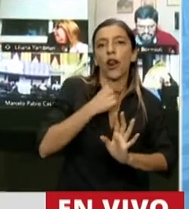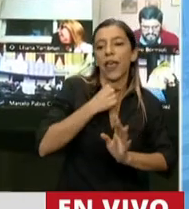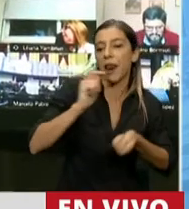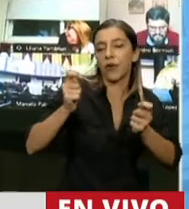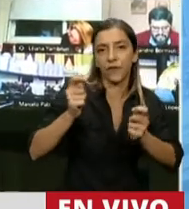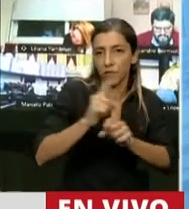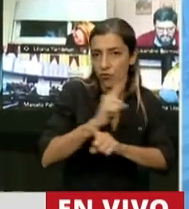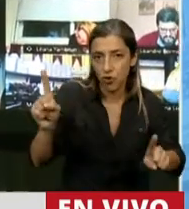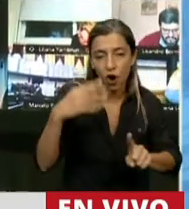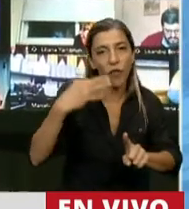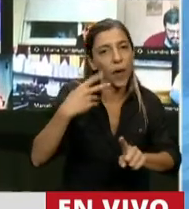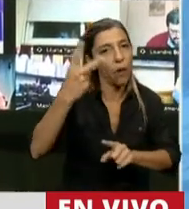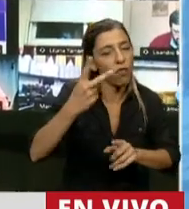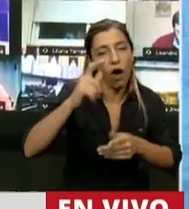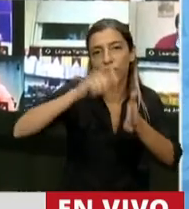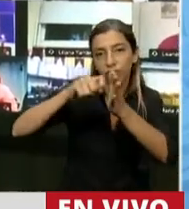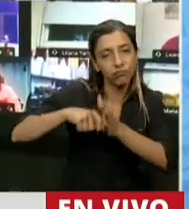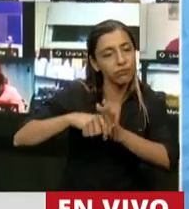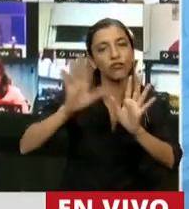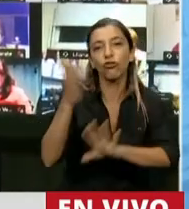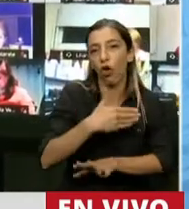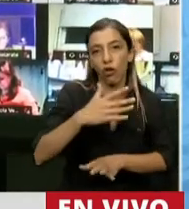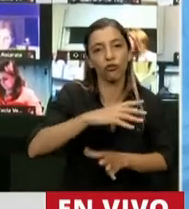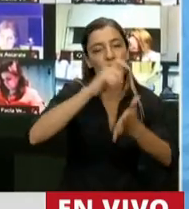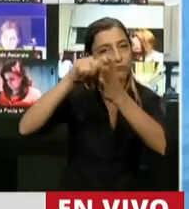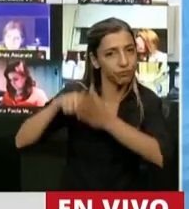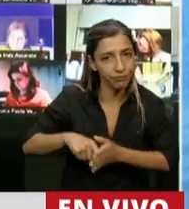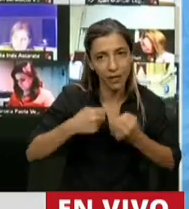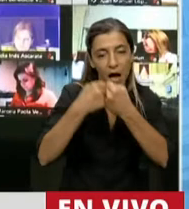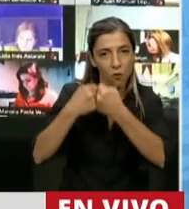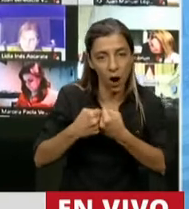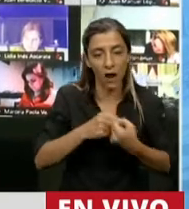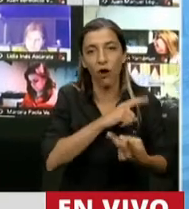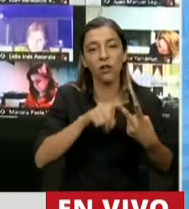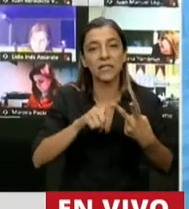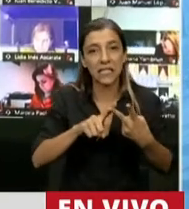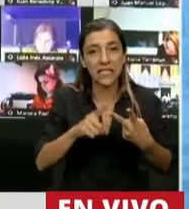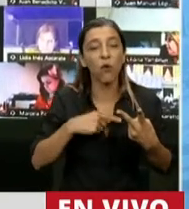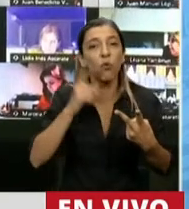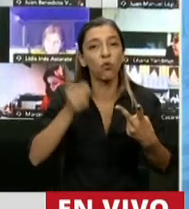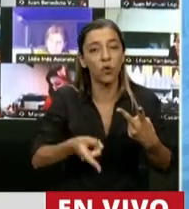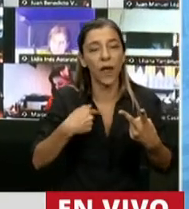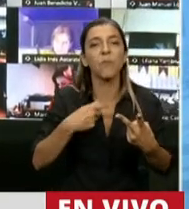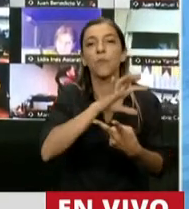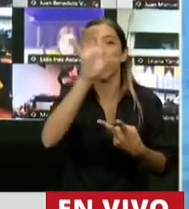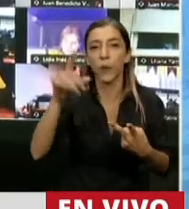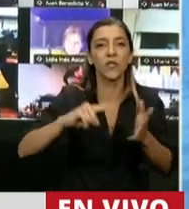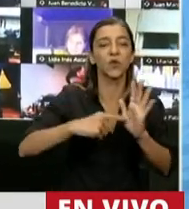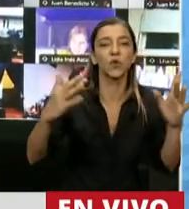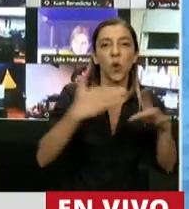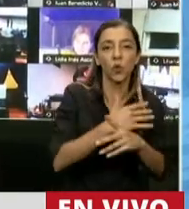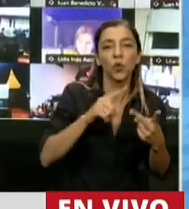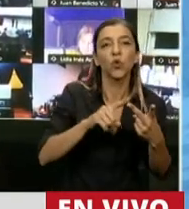el otro el de la intangibilidad los recursos de las provincias y de la ciudad autónoma de Buenos Aires